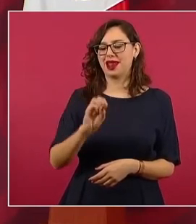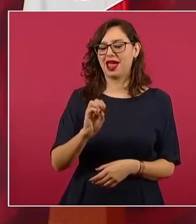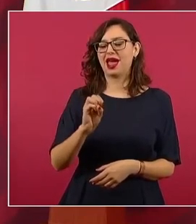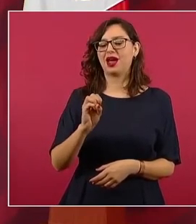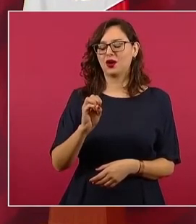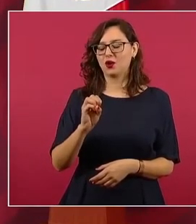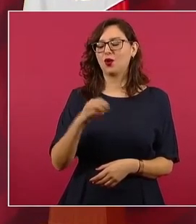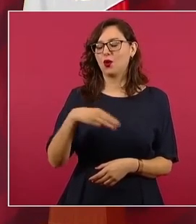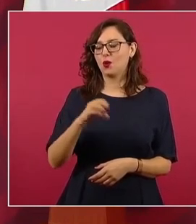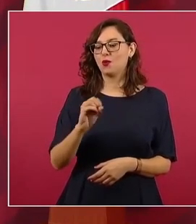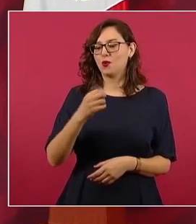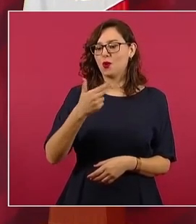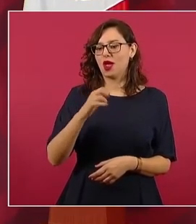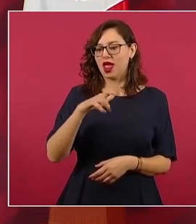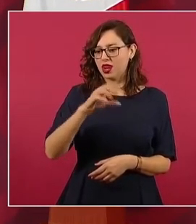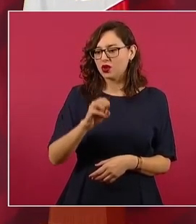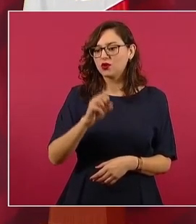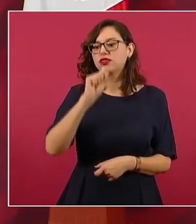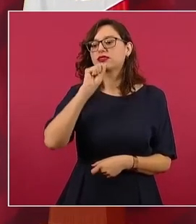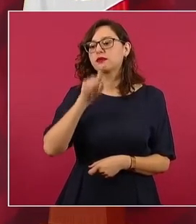Margarita Michelena.